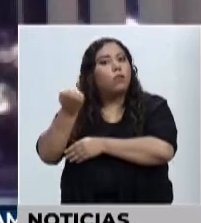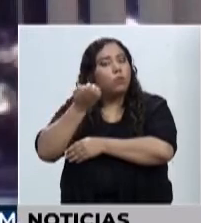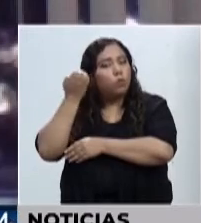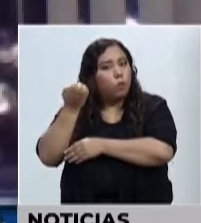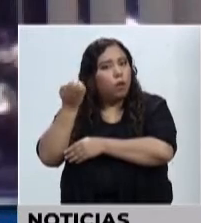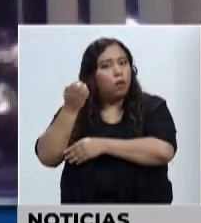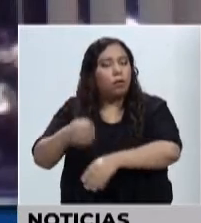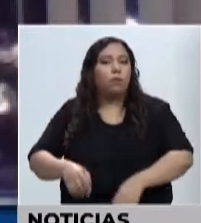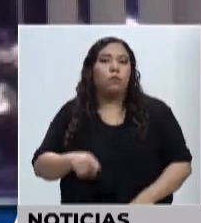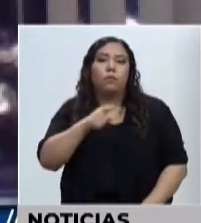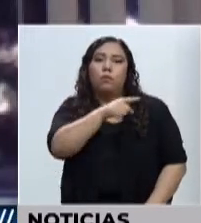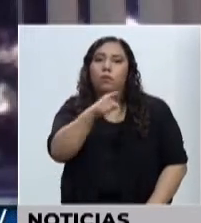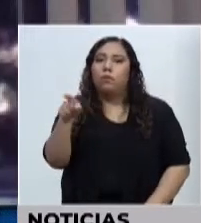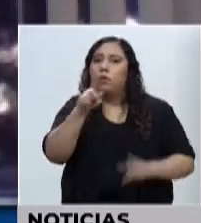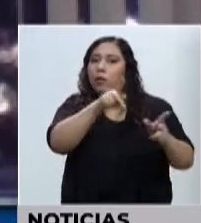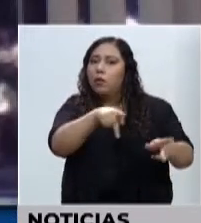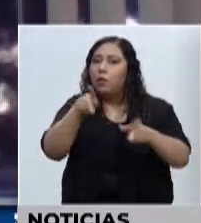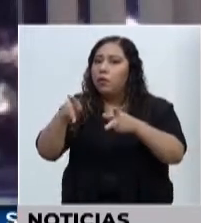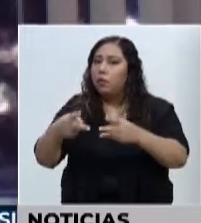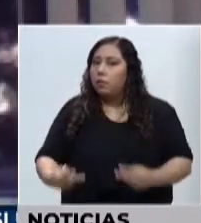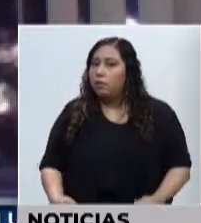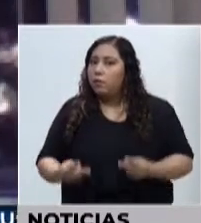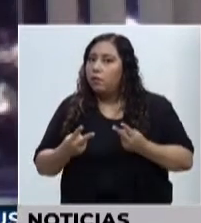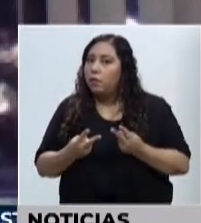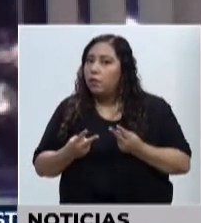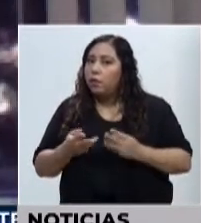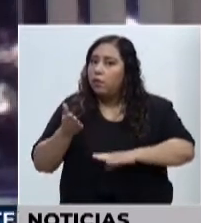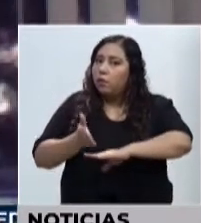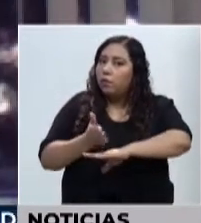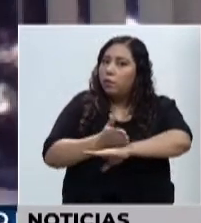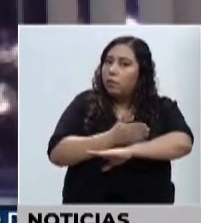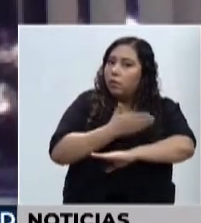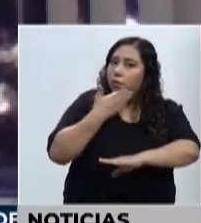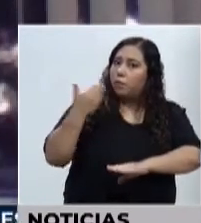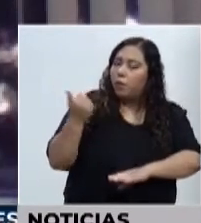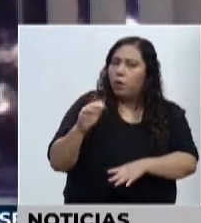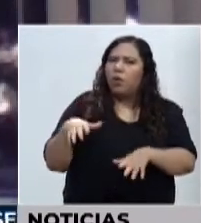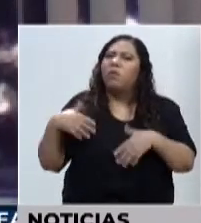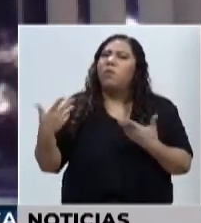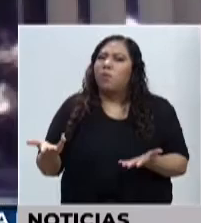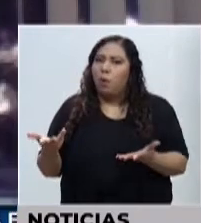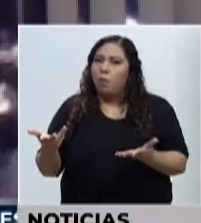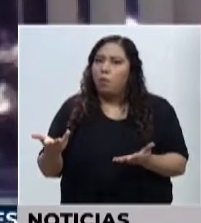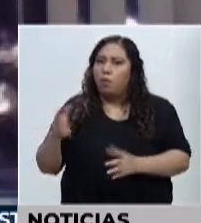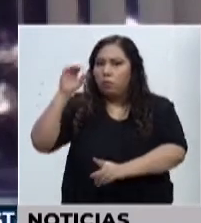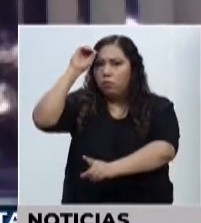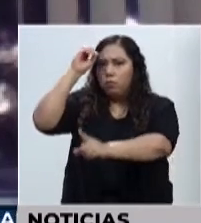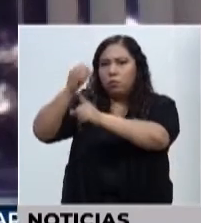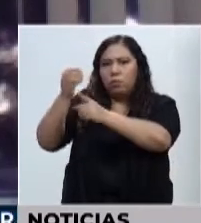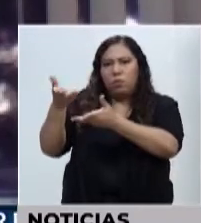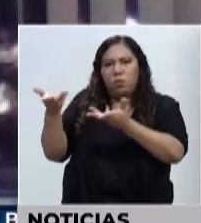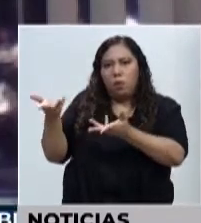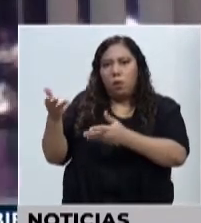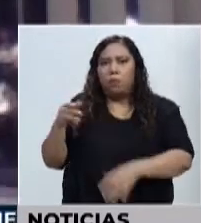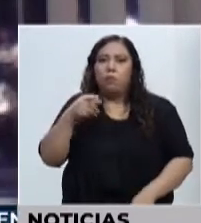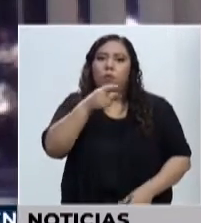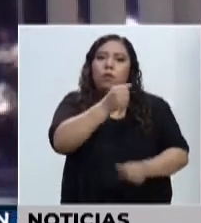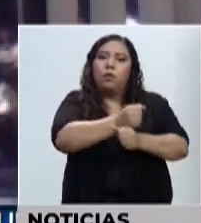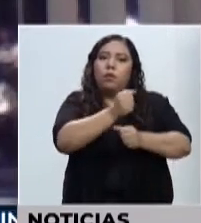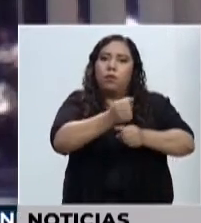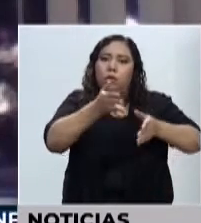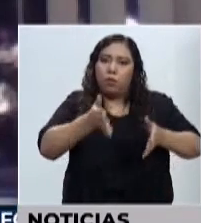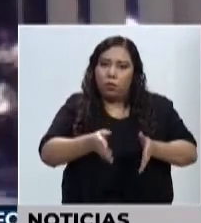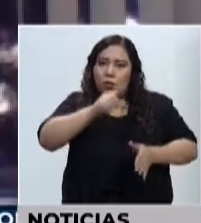las condiciones de vida de la población. Pero, ¿cómo lo hace? Entonces, tenemos que tener toda una teoría de cambio, una de